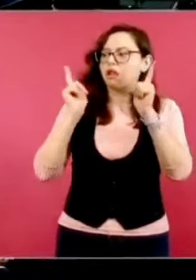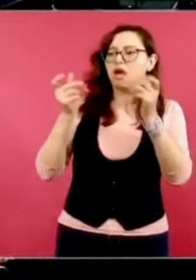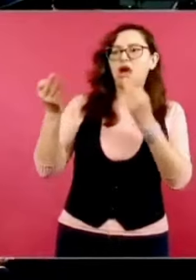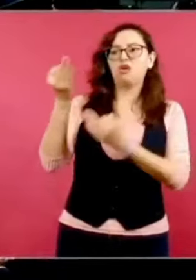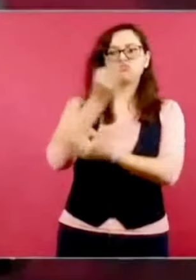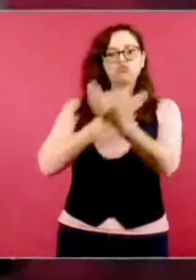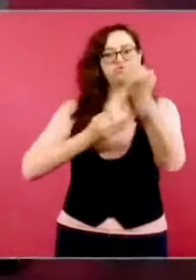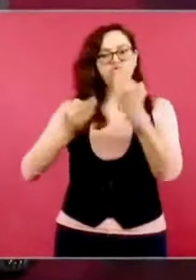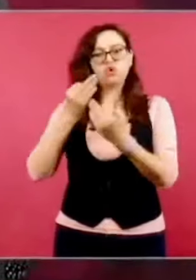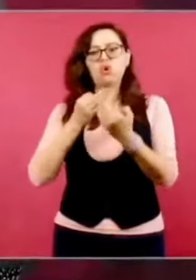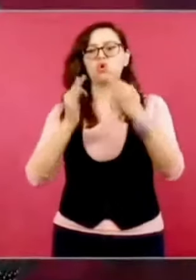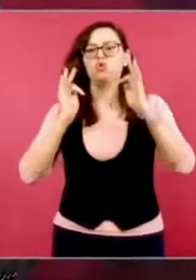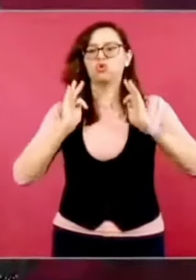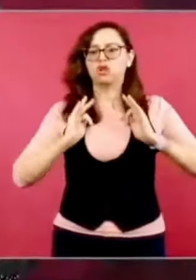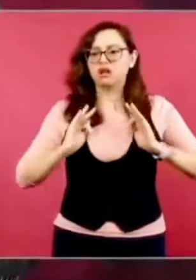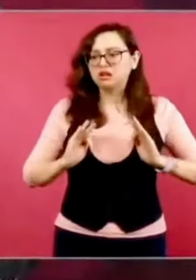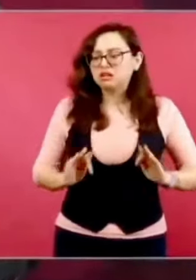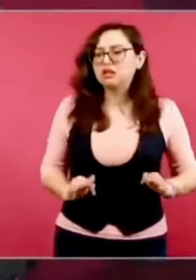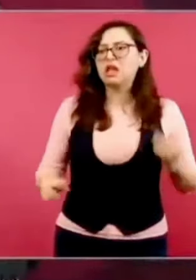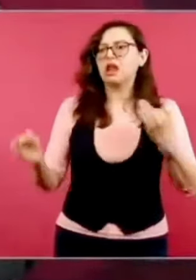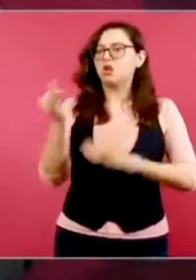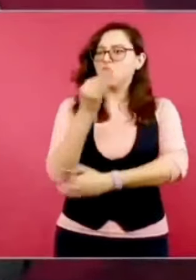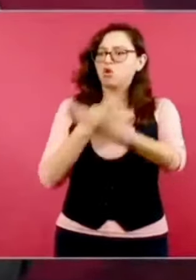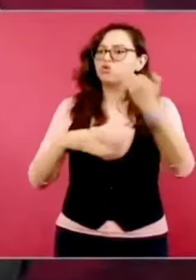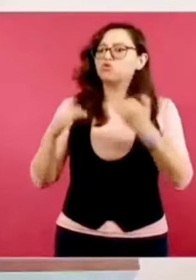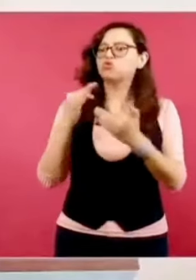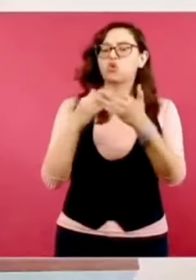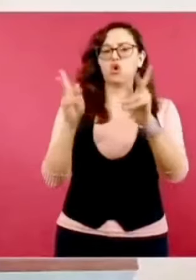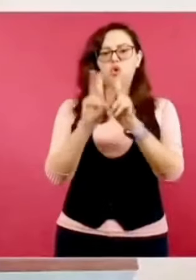transcurra en santa paz